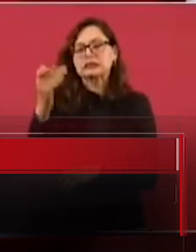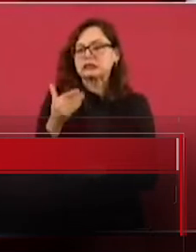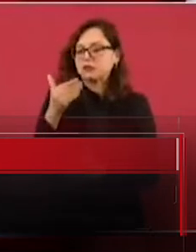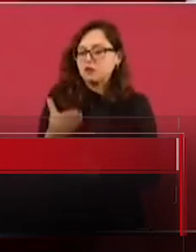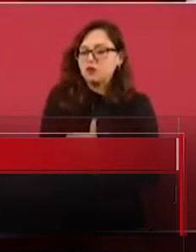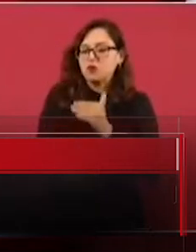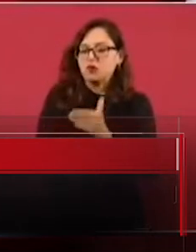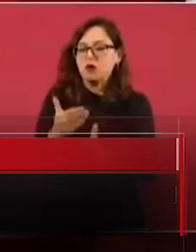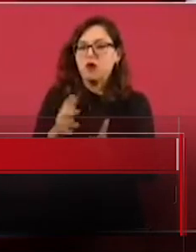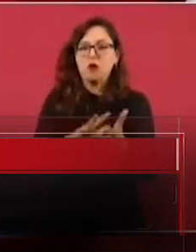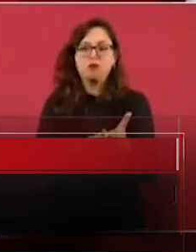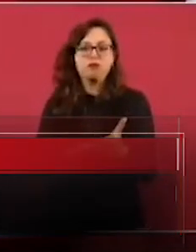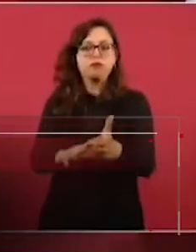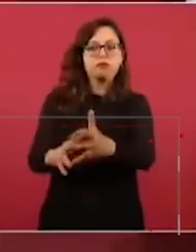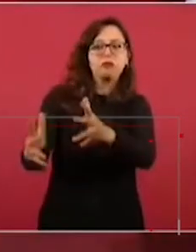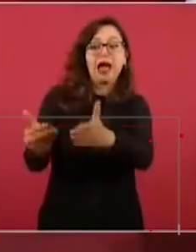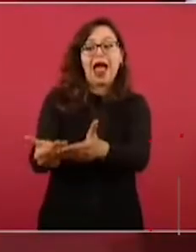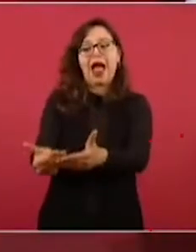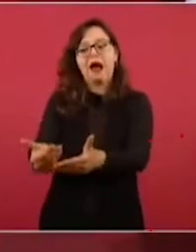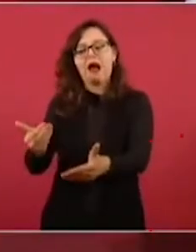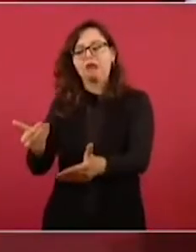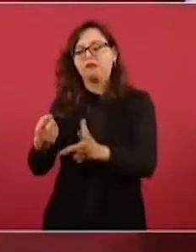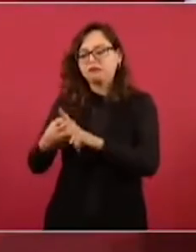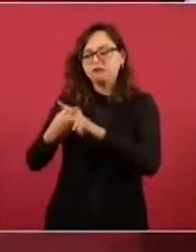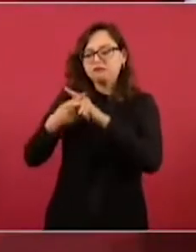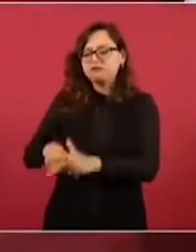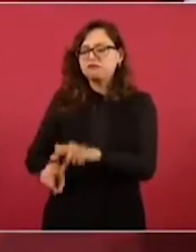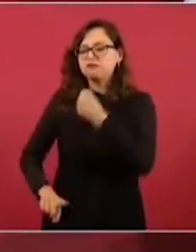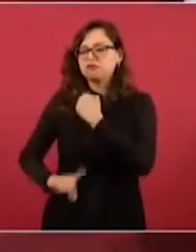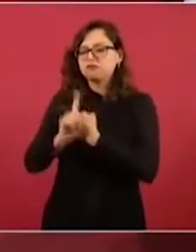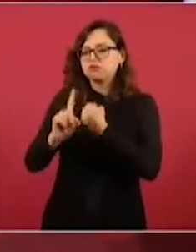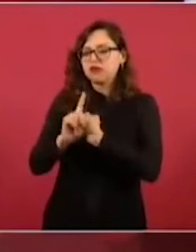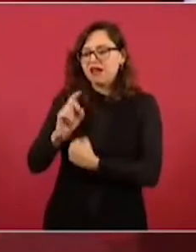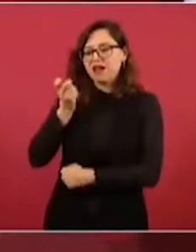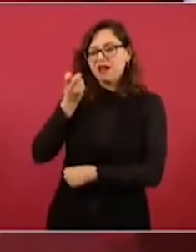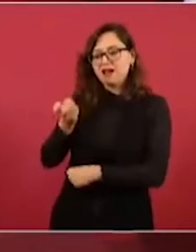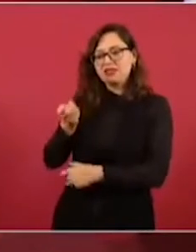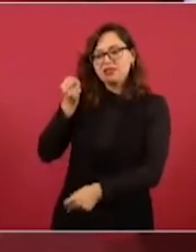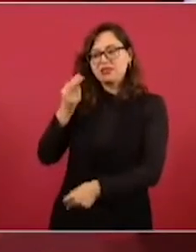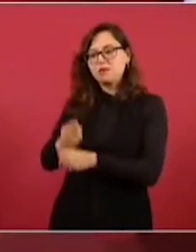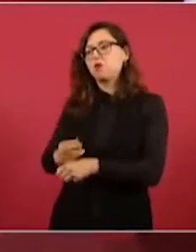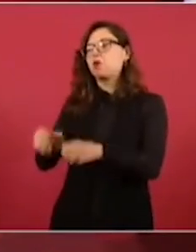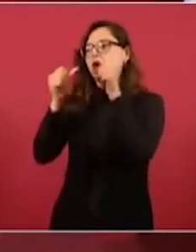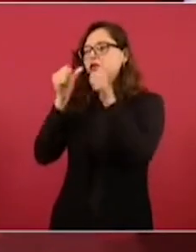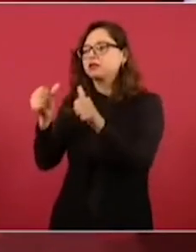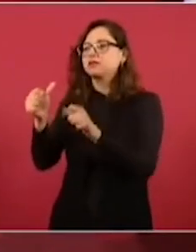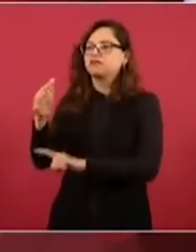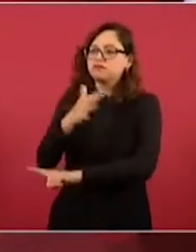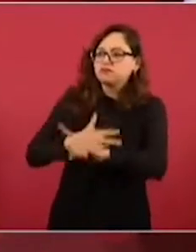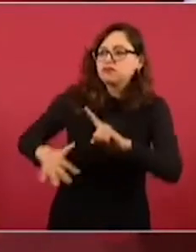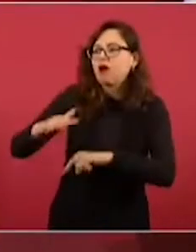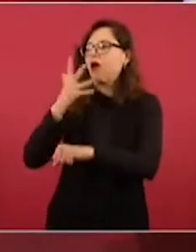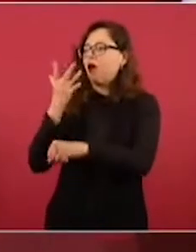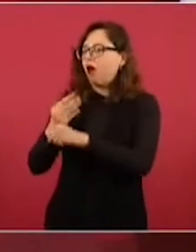que haya mejores condiciones de vida,